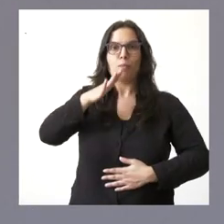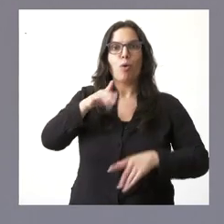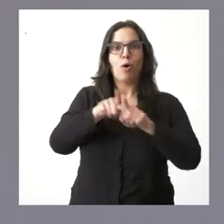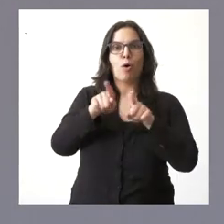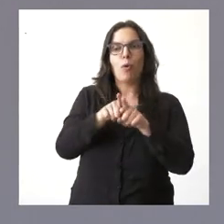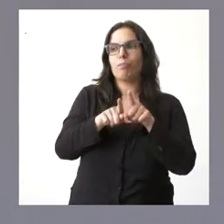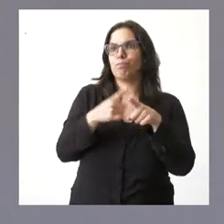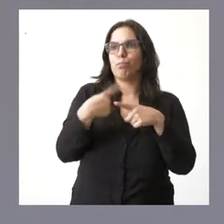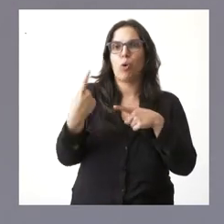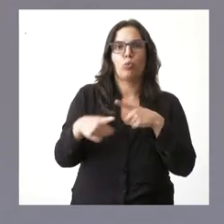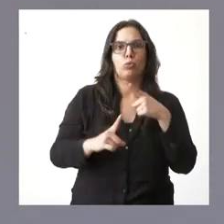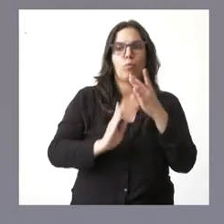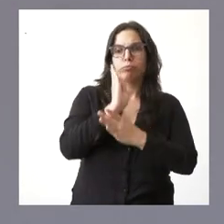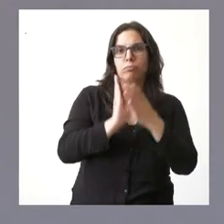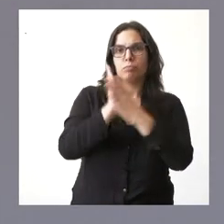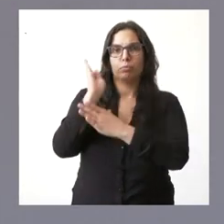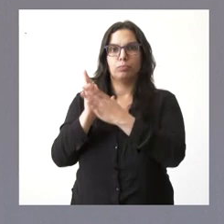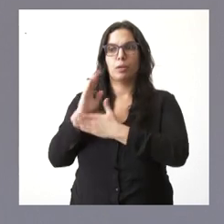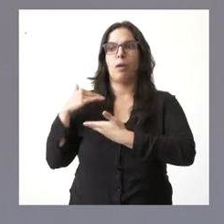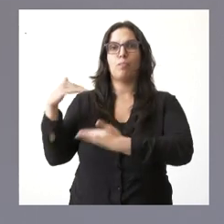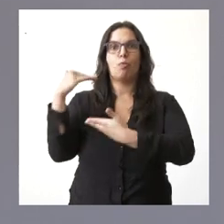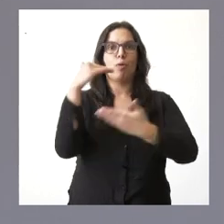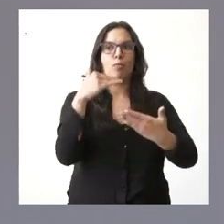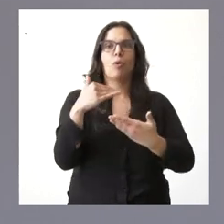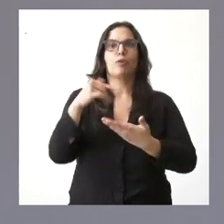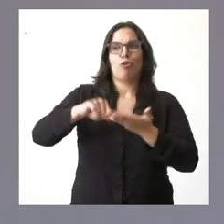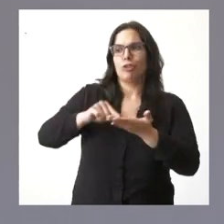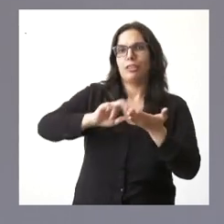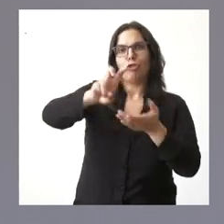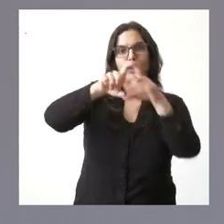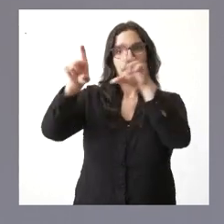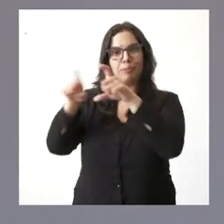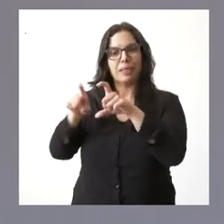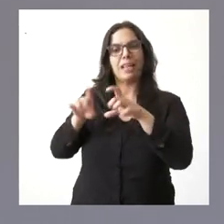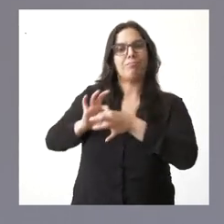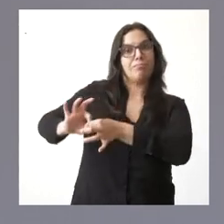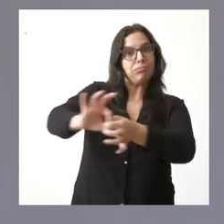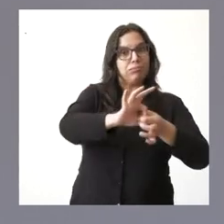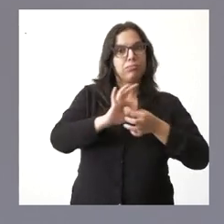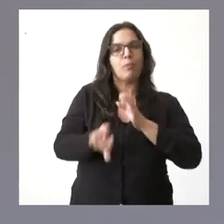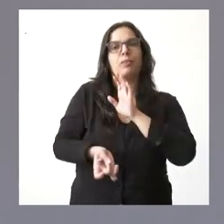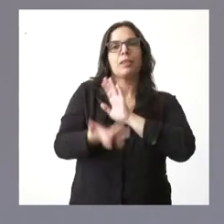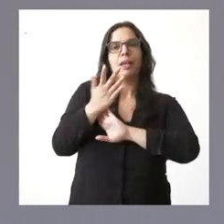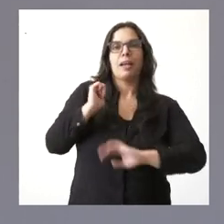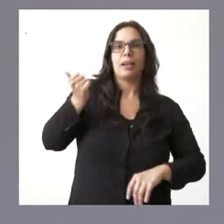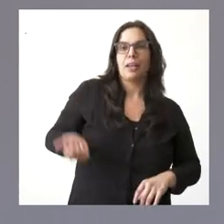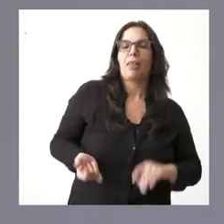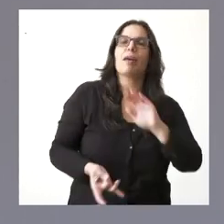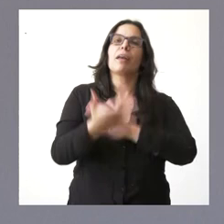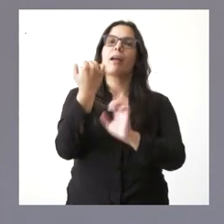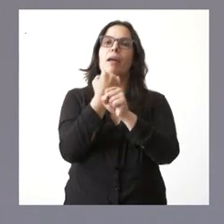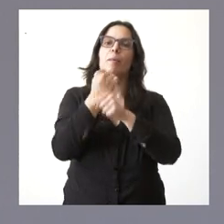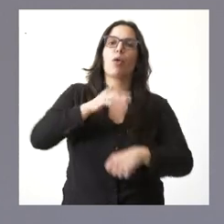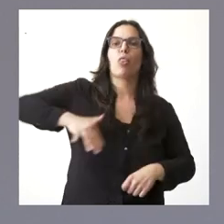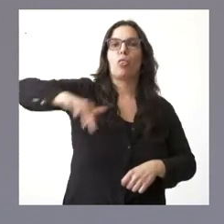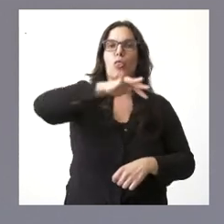productos que sirven de suministro para esta actividad empresarial, también creará nueva riqueza y nuevo empleo en las actividades de la zona,